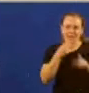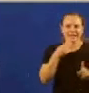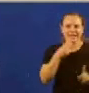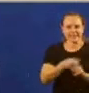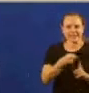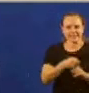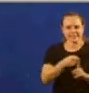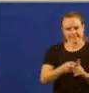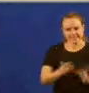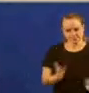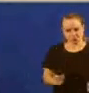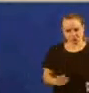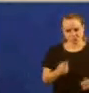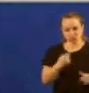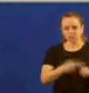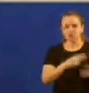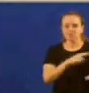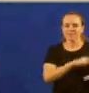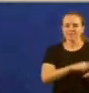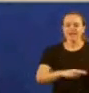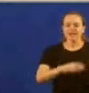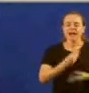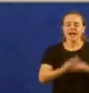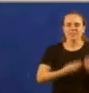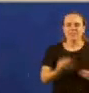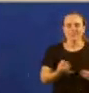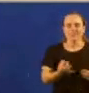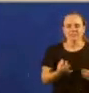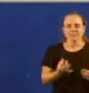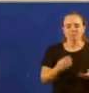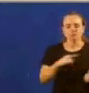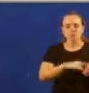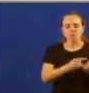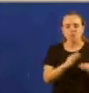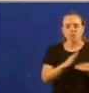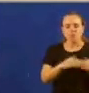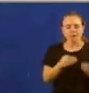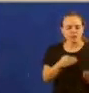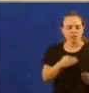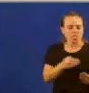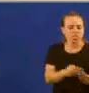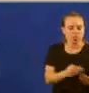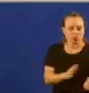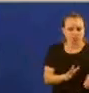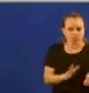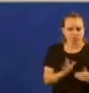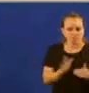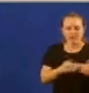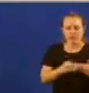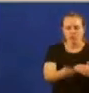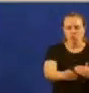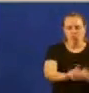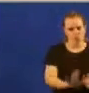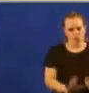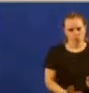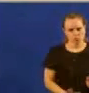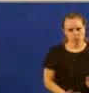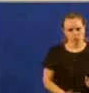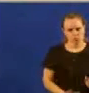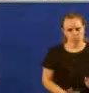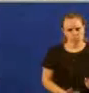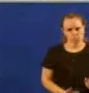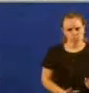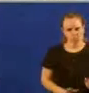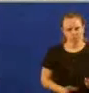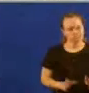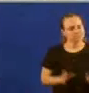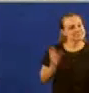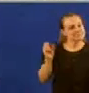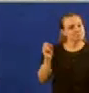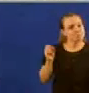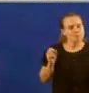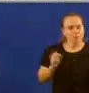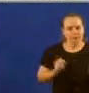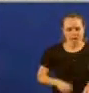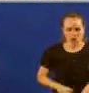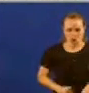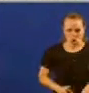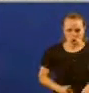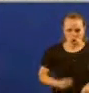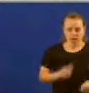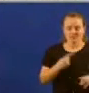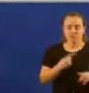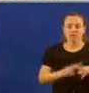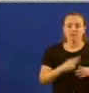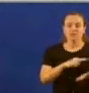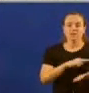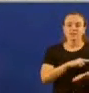se dedica así o curto plazo frente ao medio e longo prazo. Peor aún peor ainda a Xunta de